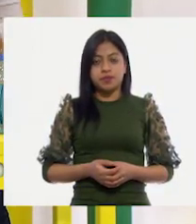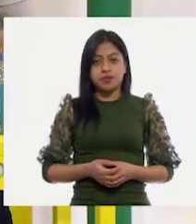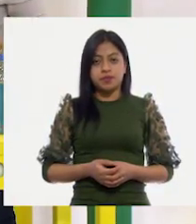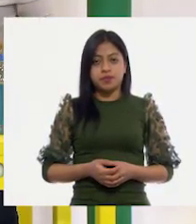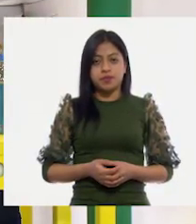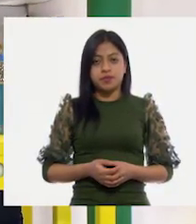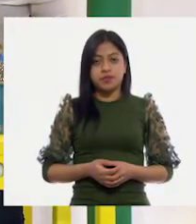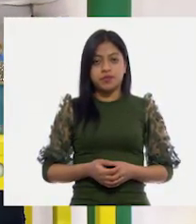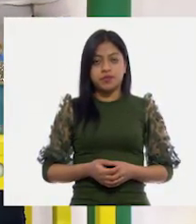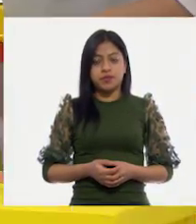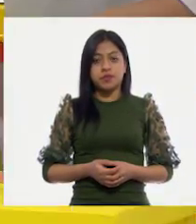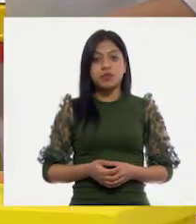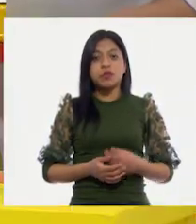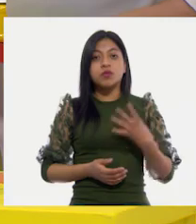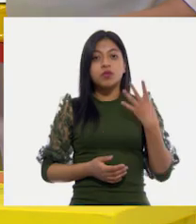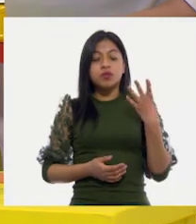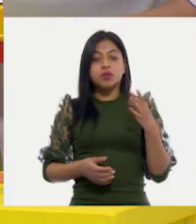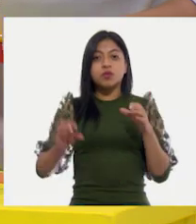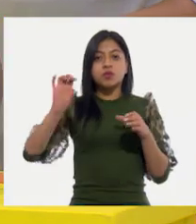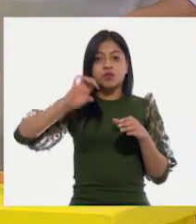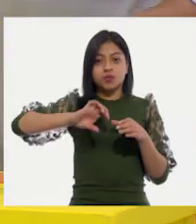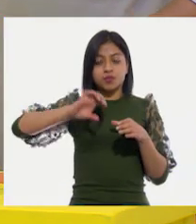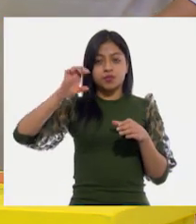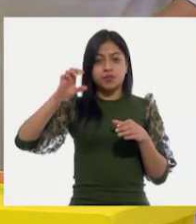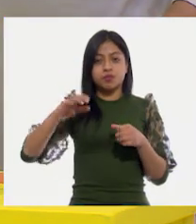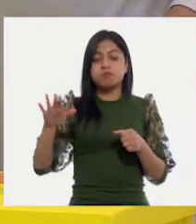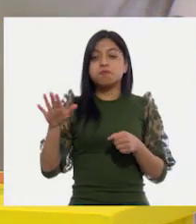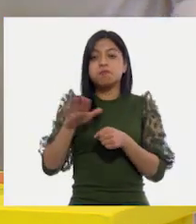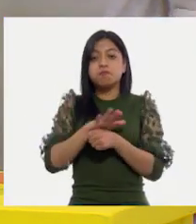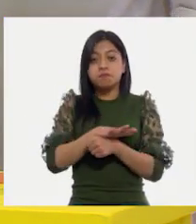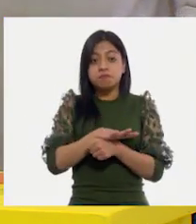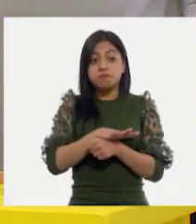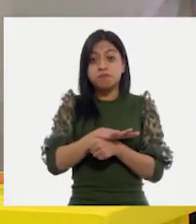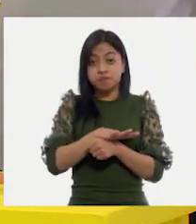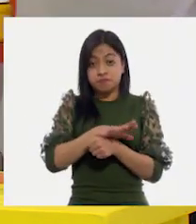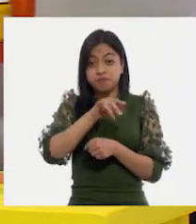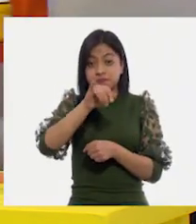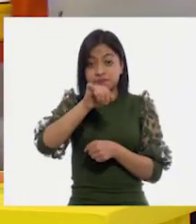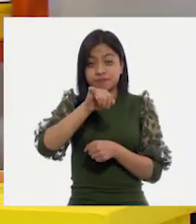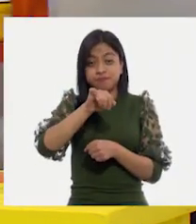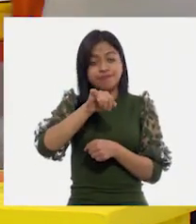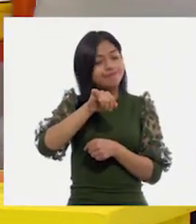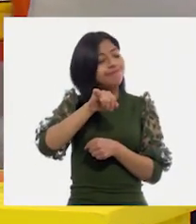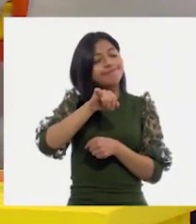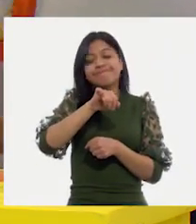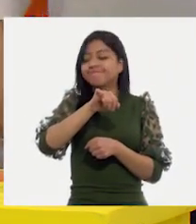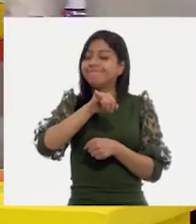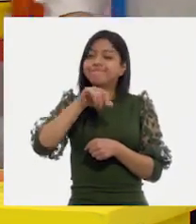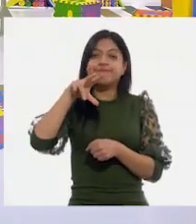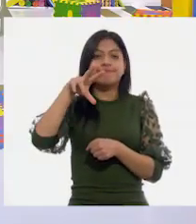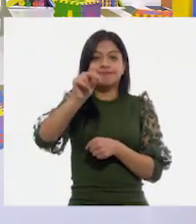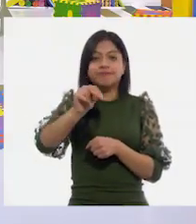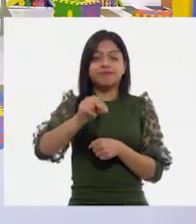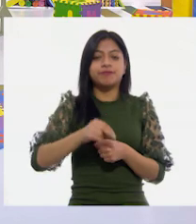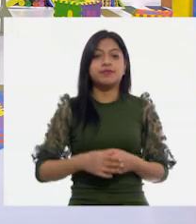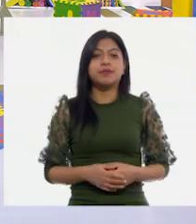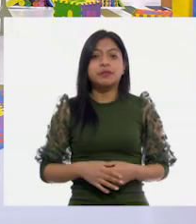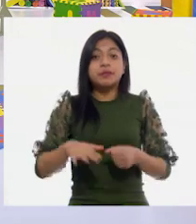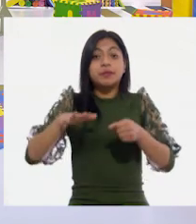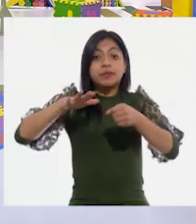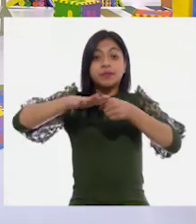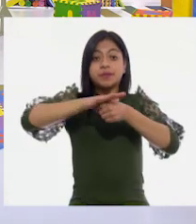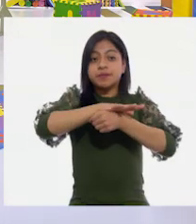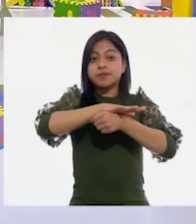Y cuatro. Pues no, definitivamente no hubiéramos podido llenar